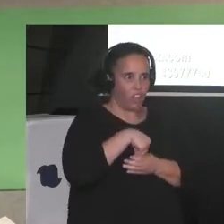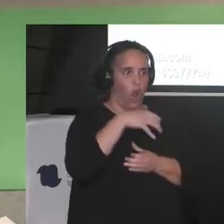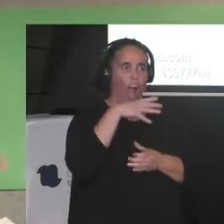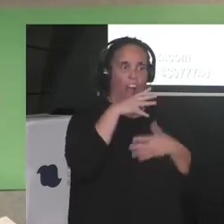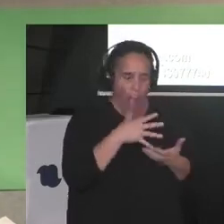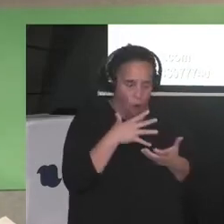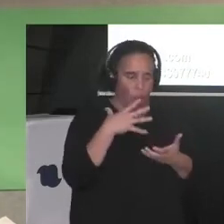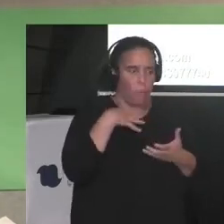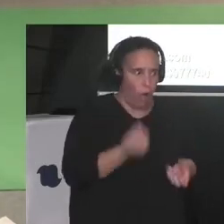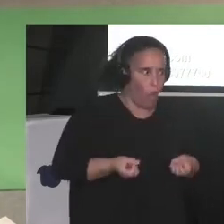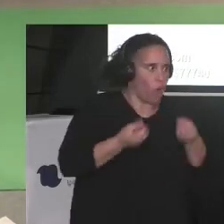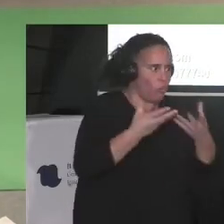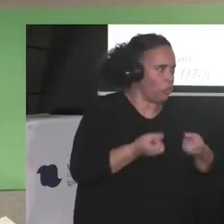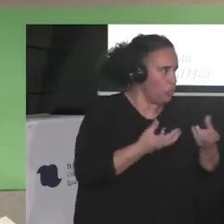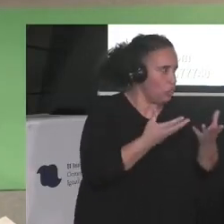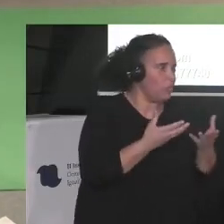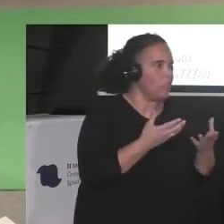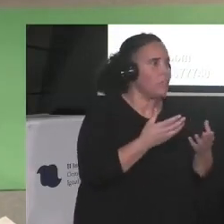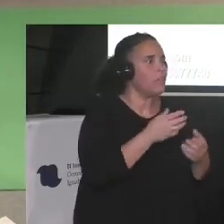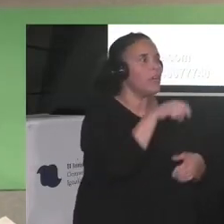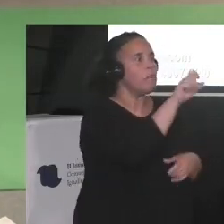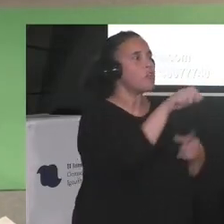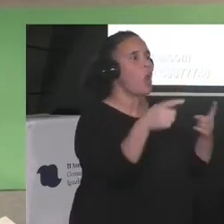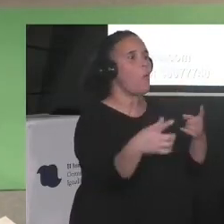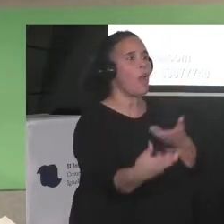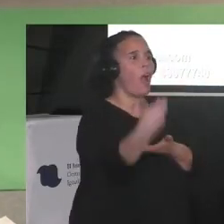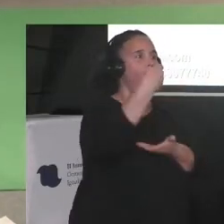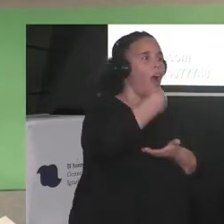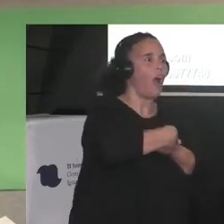¿Alguien en la sala que quiera pagarme esa aventura?